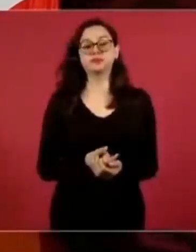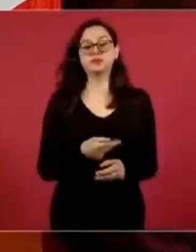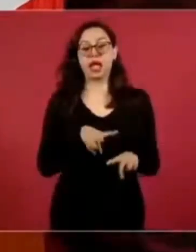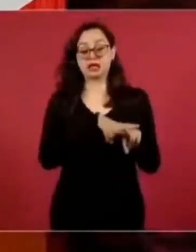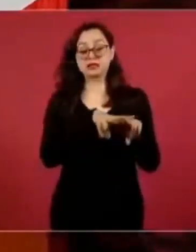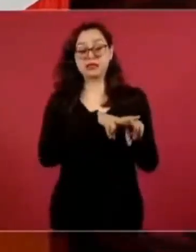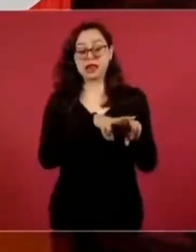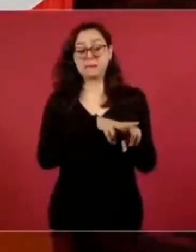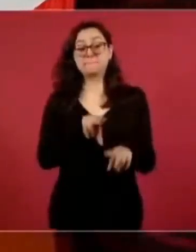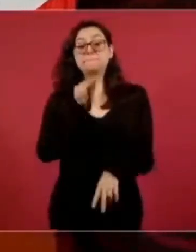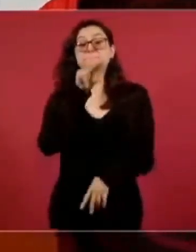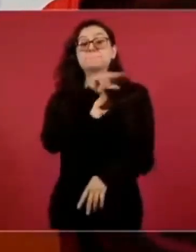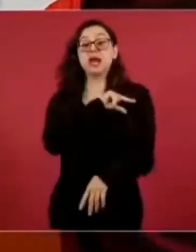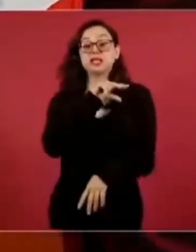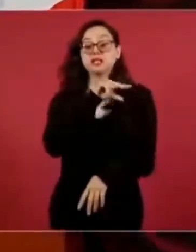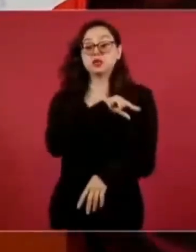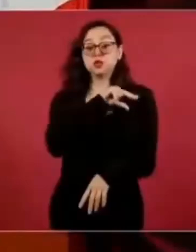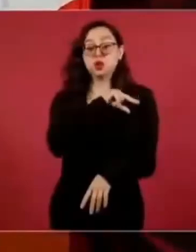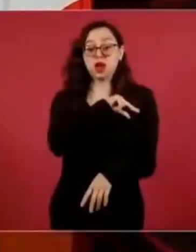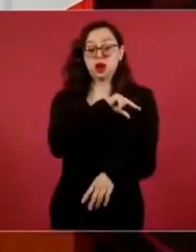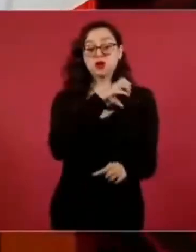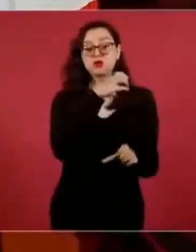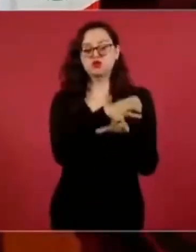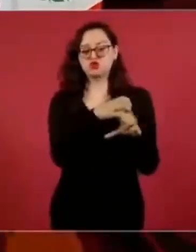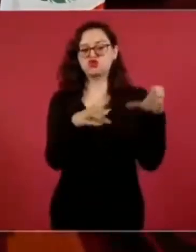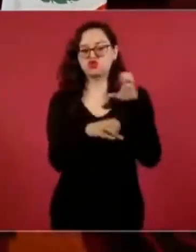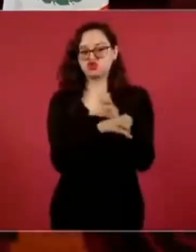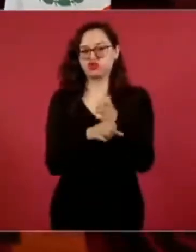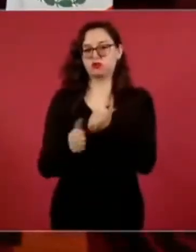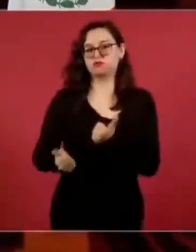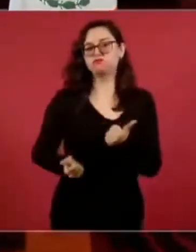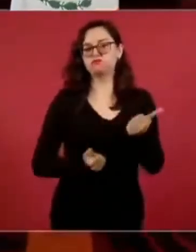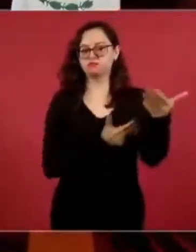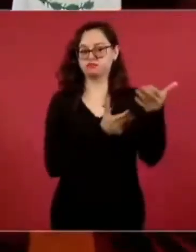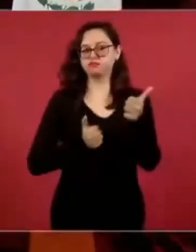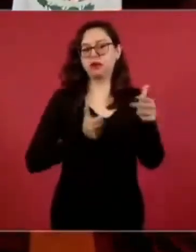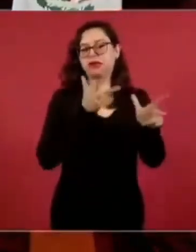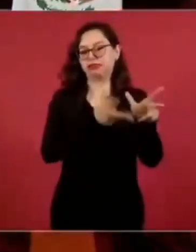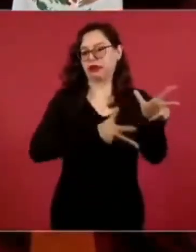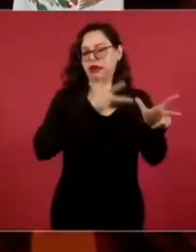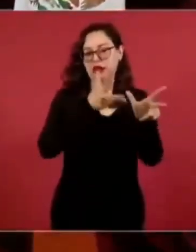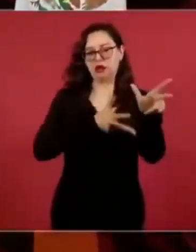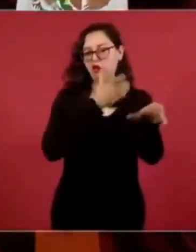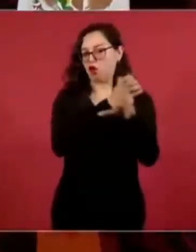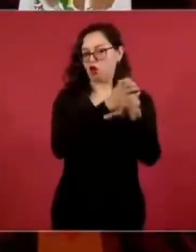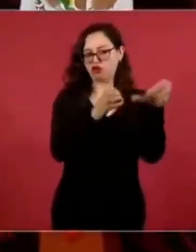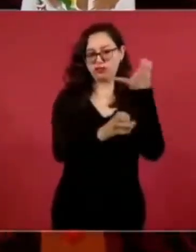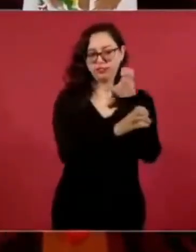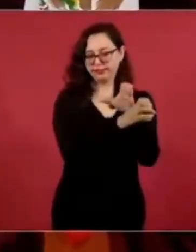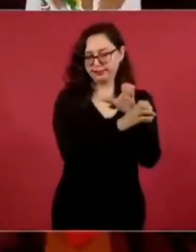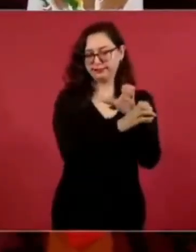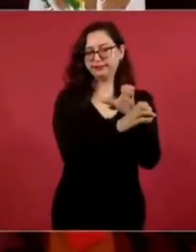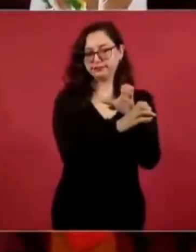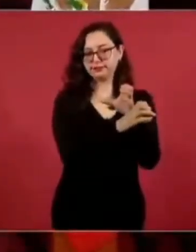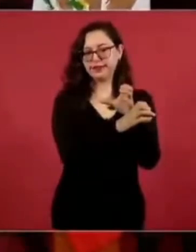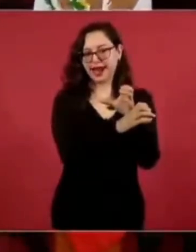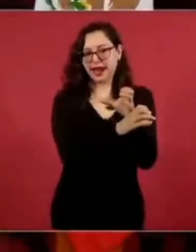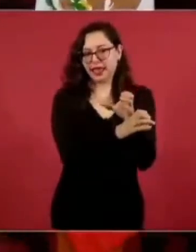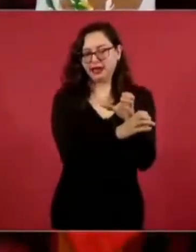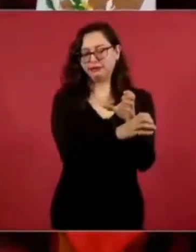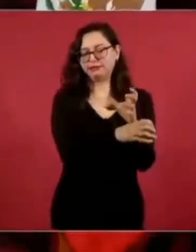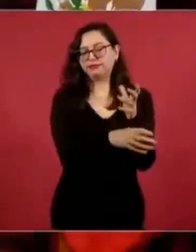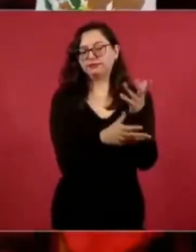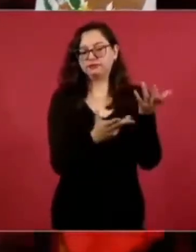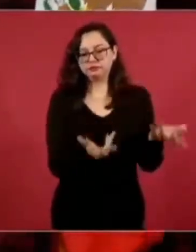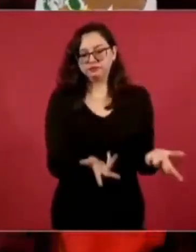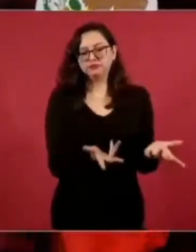crear los trenes de pasajeros, el Estado tiene el derecho de